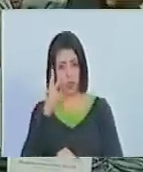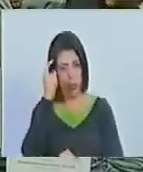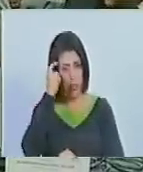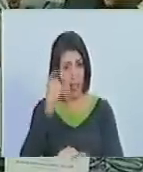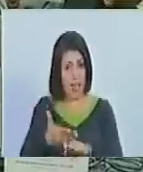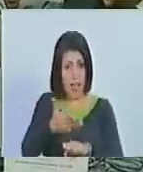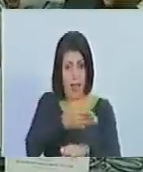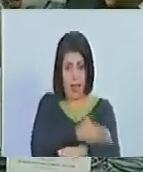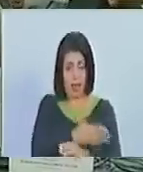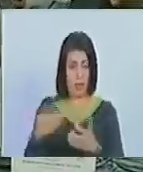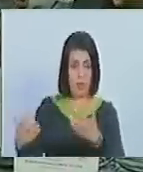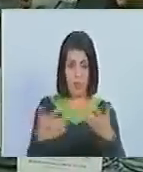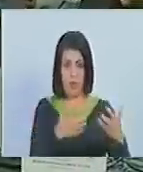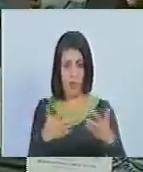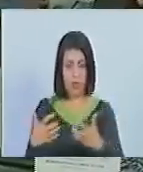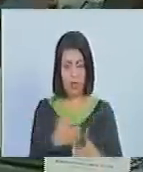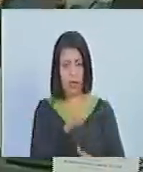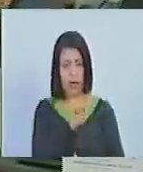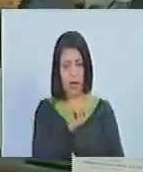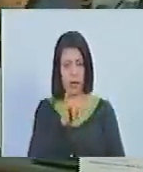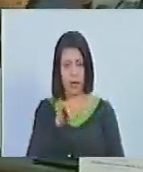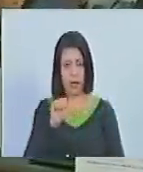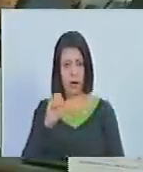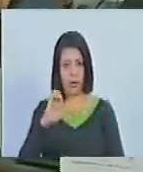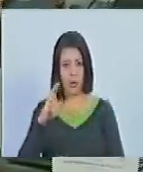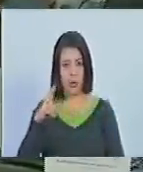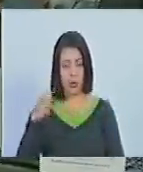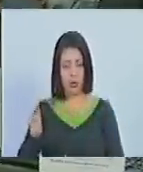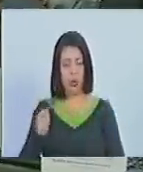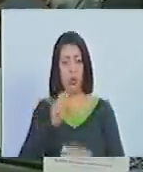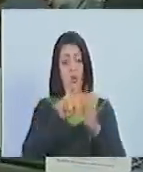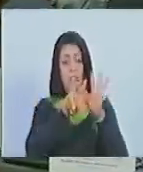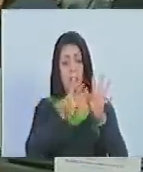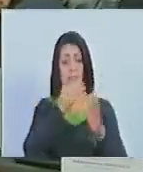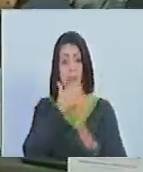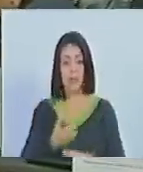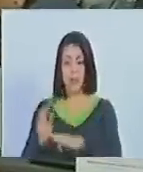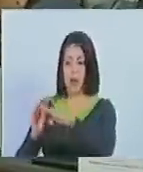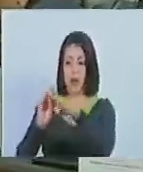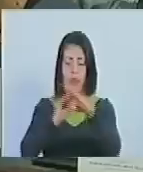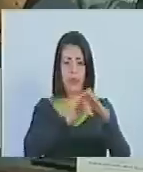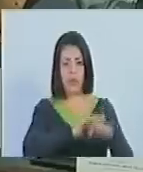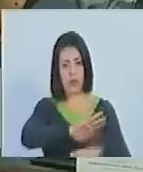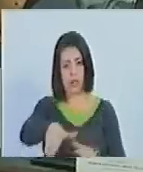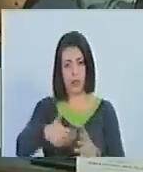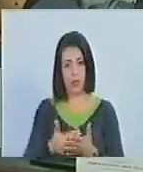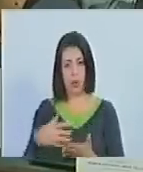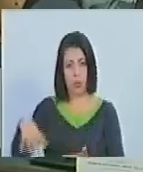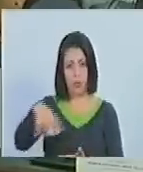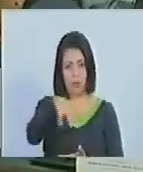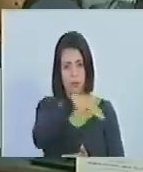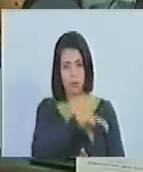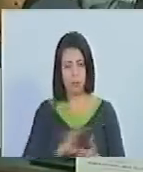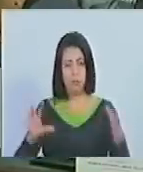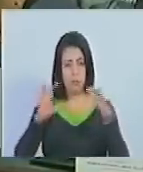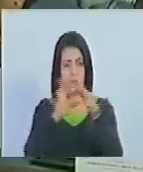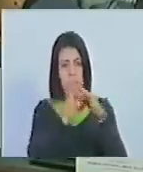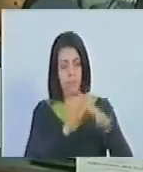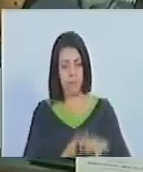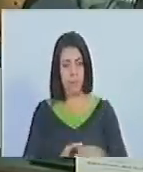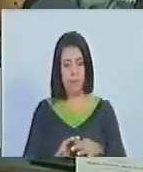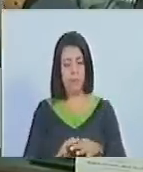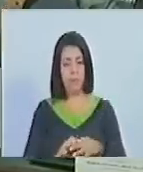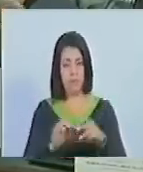antes de la batalla de Yacucho ese 7 de diciembre que hace la convocatoria abierta a las provincias unidas de Río de la Plata